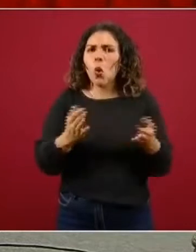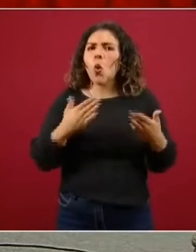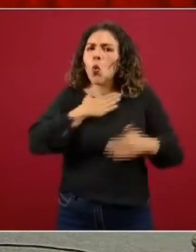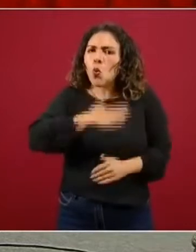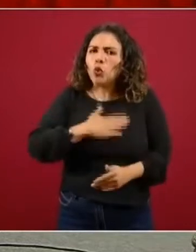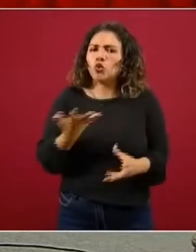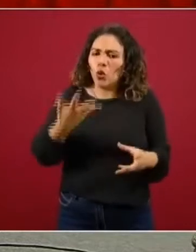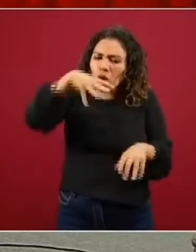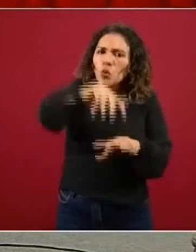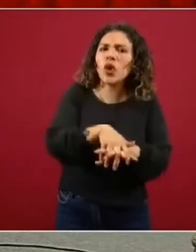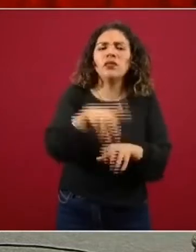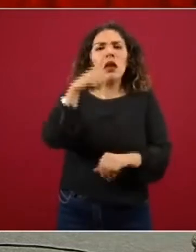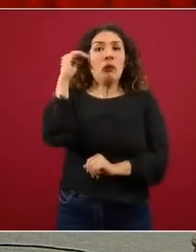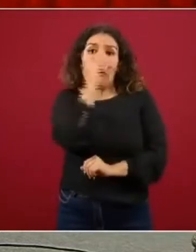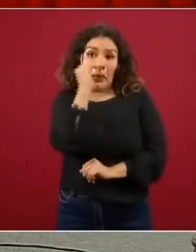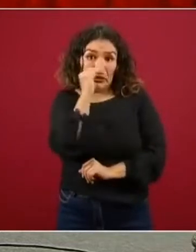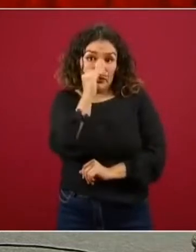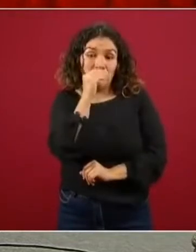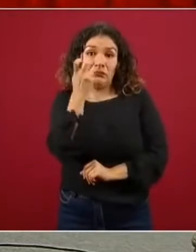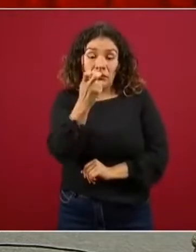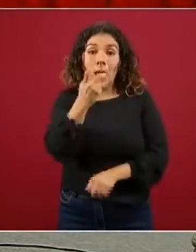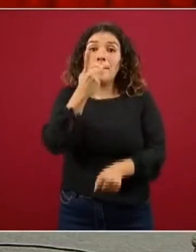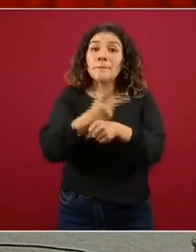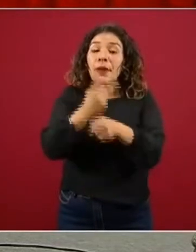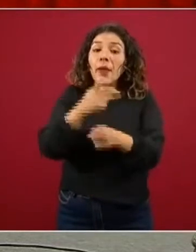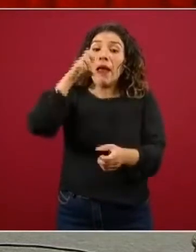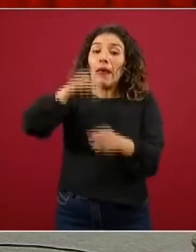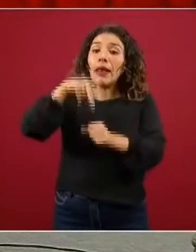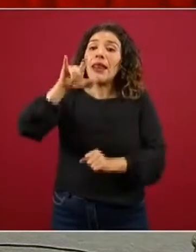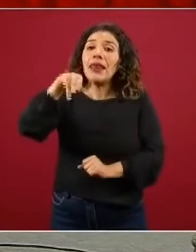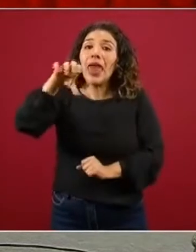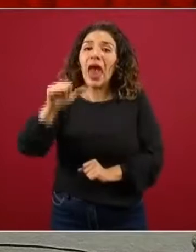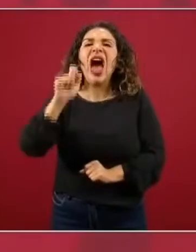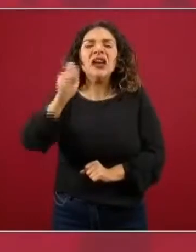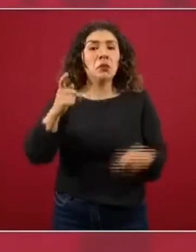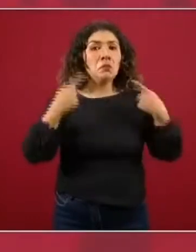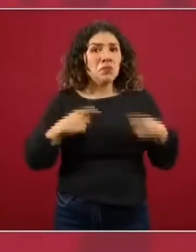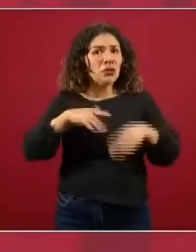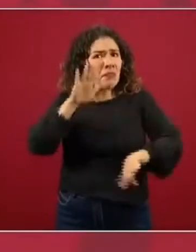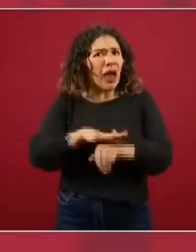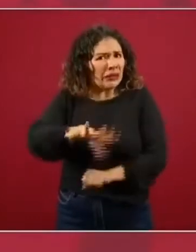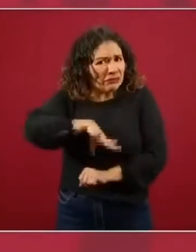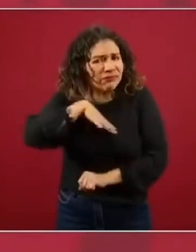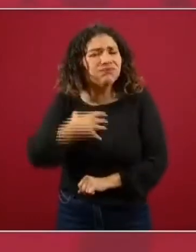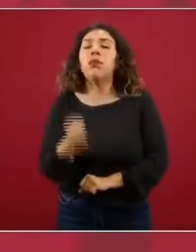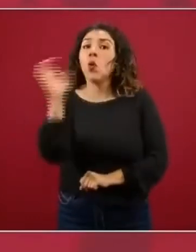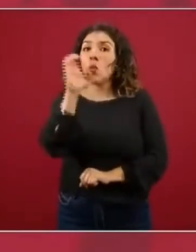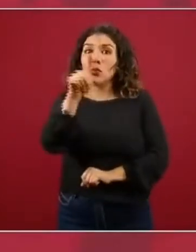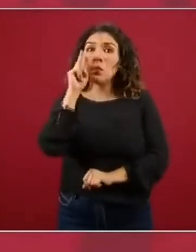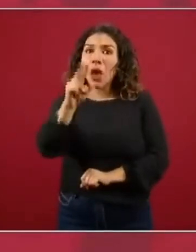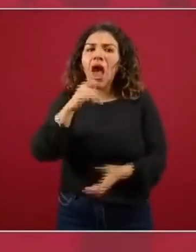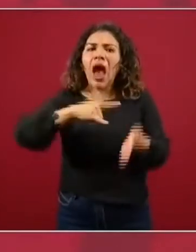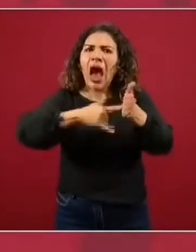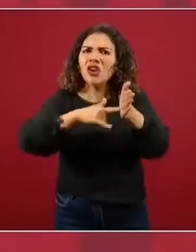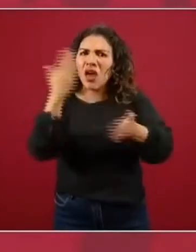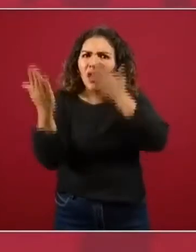incluyente, accesible y sin costo alguno. Prepa en línea es de gente muy esforzada, porque cuando uno ve a qué hora se